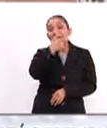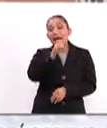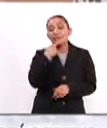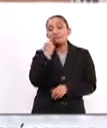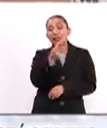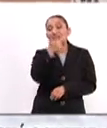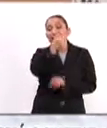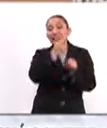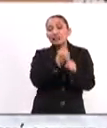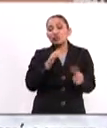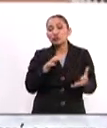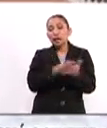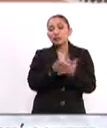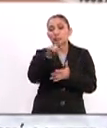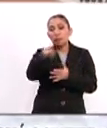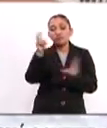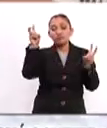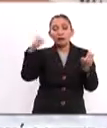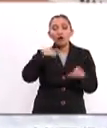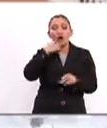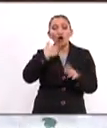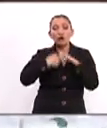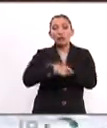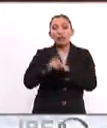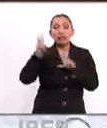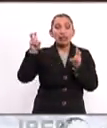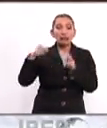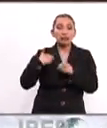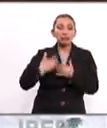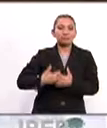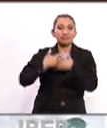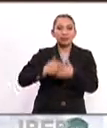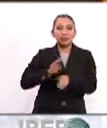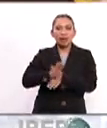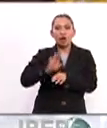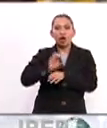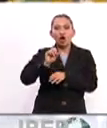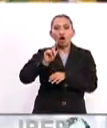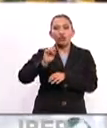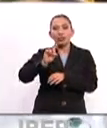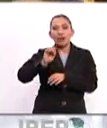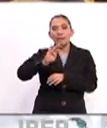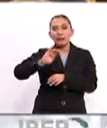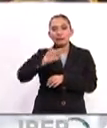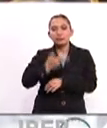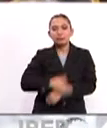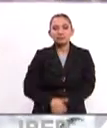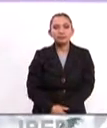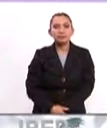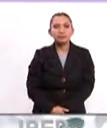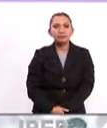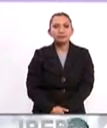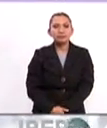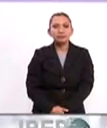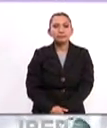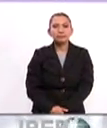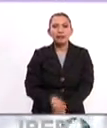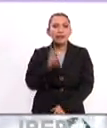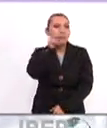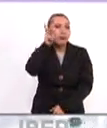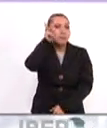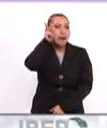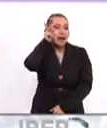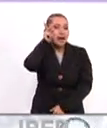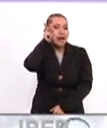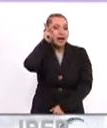condenado a seis años de prisión por un caso de corrupción relacionado con la constructora brasileña Odebrecht. Y el Papa